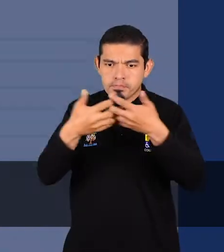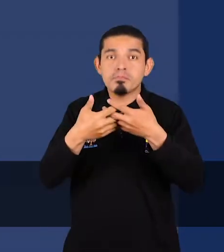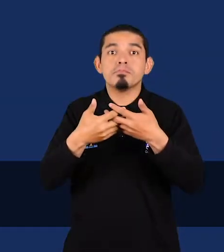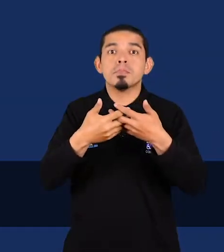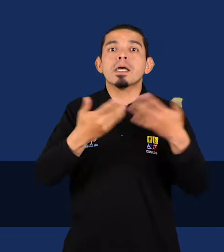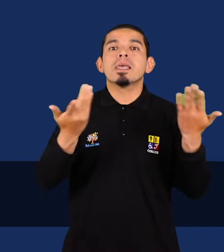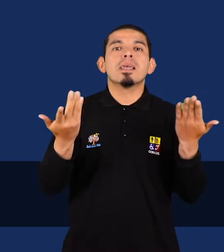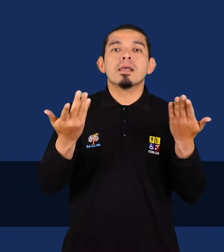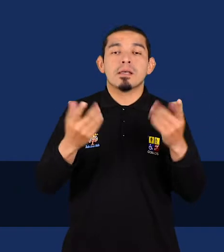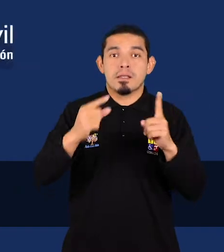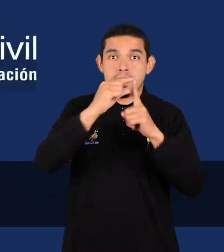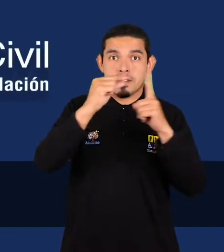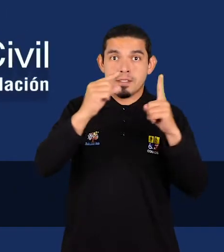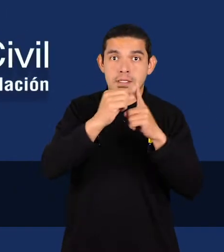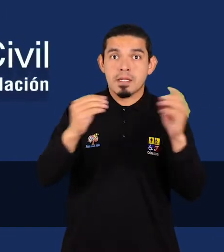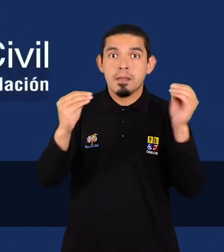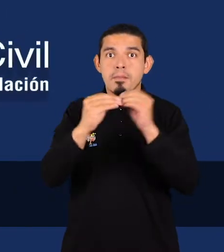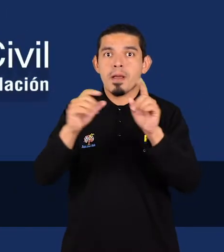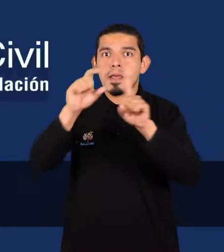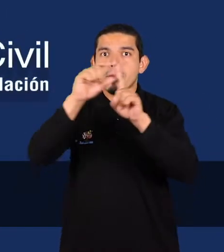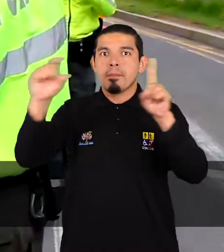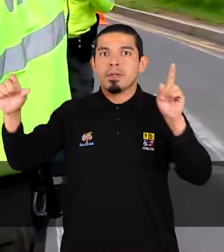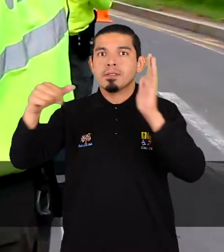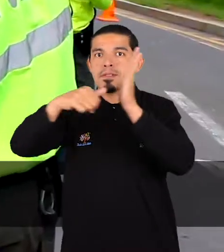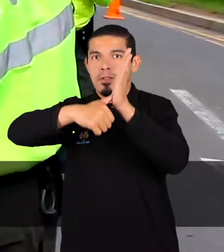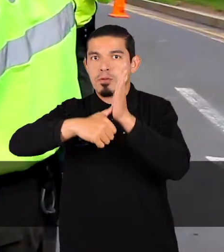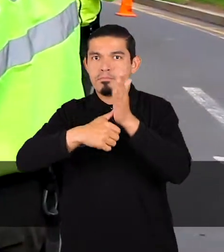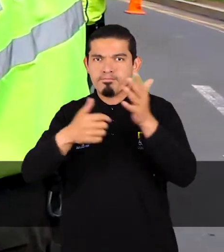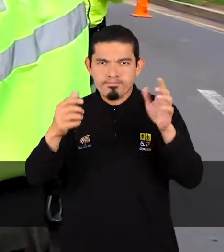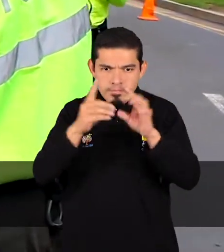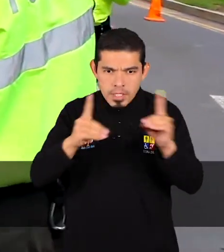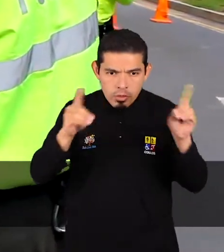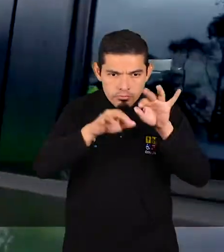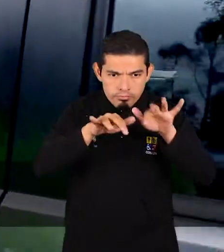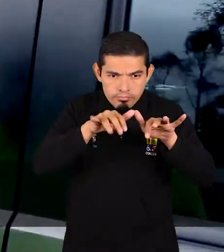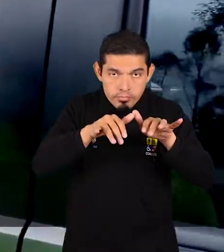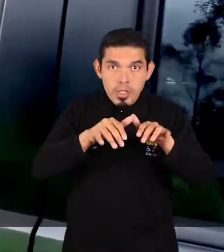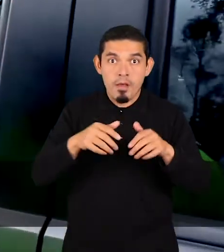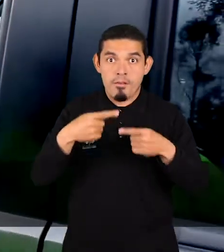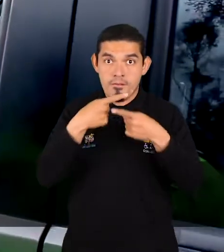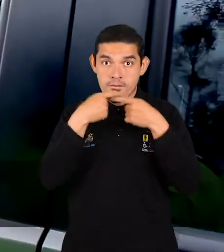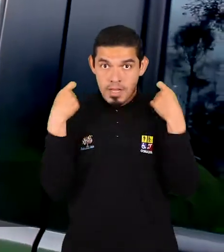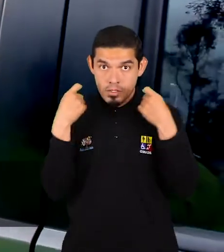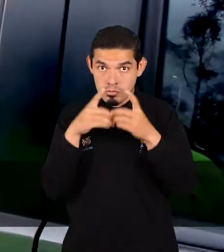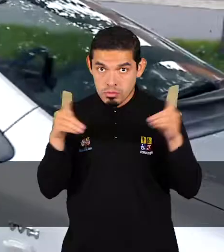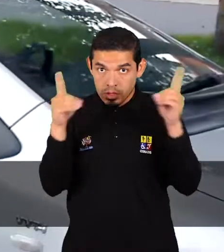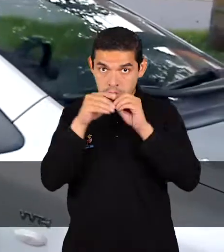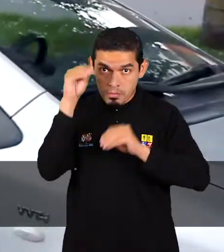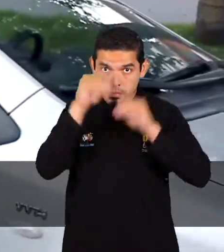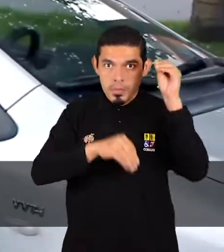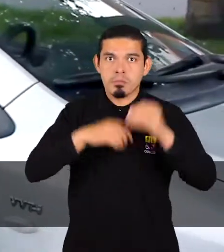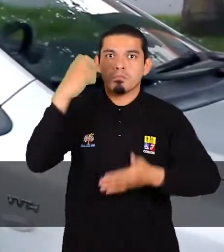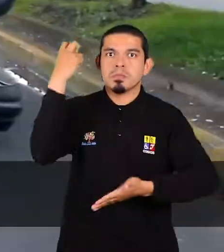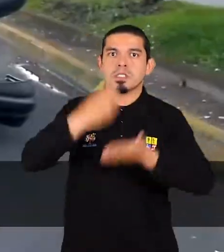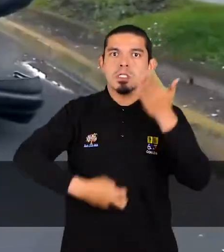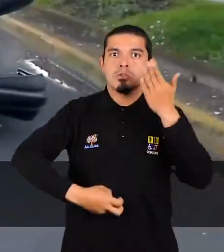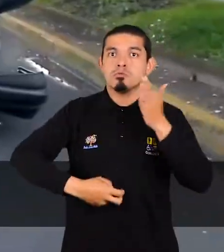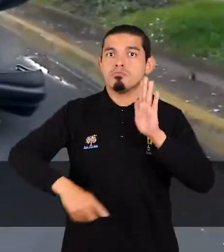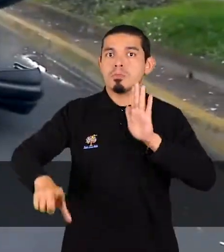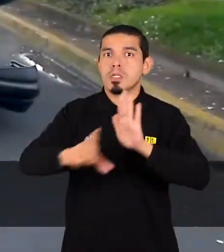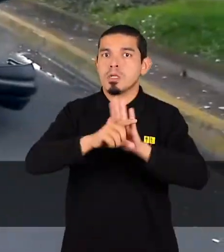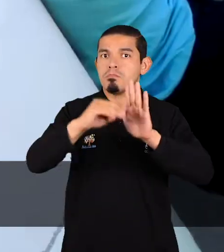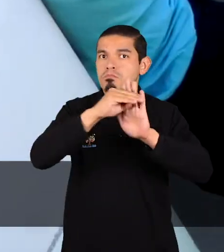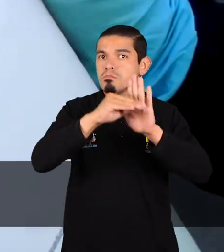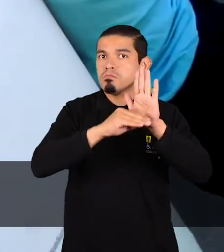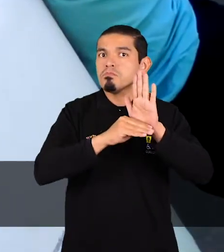servicio de rentas internas y el registro civil. En caso de proporcionarse datos falsos, se procederá con las sanciones que estipula